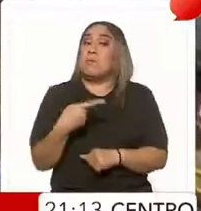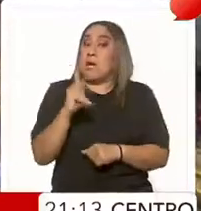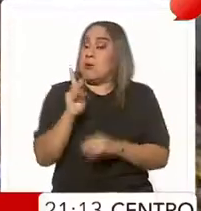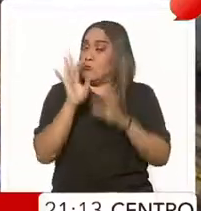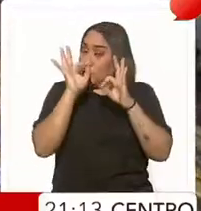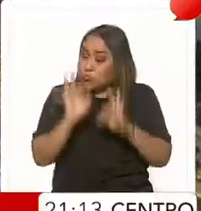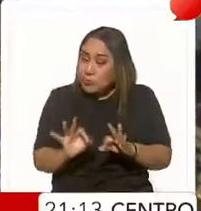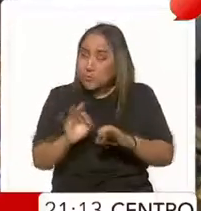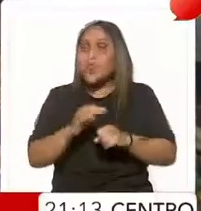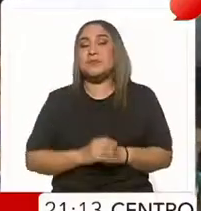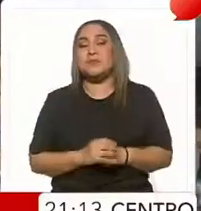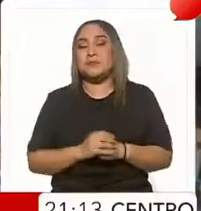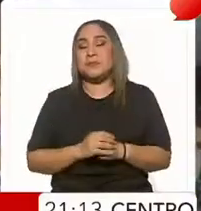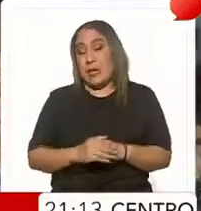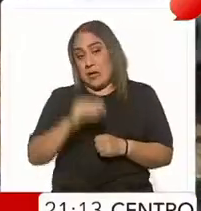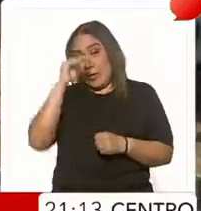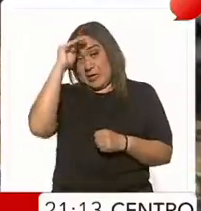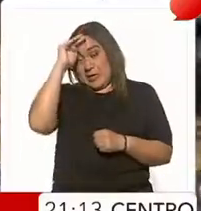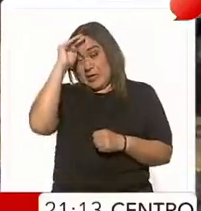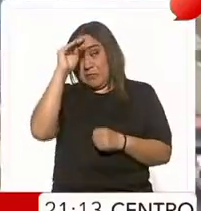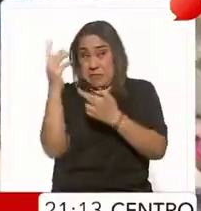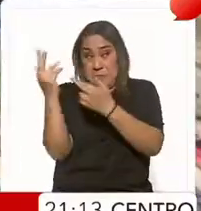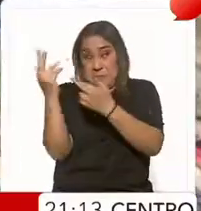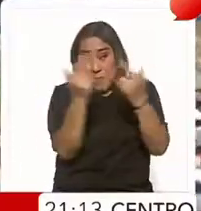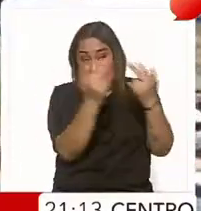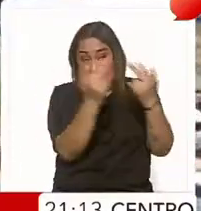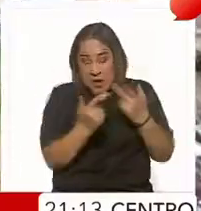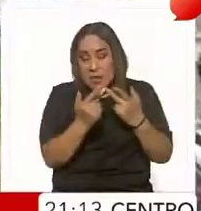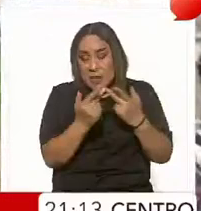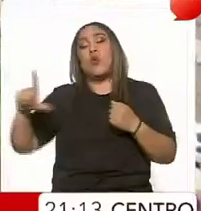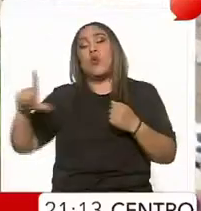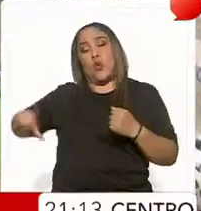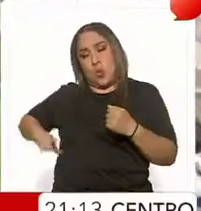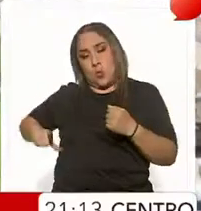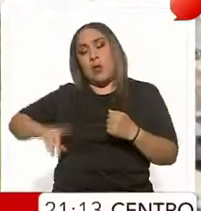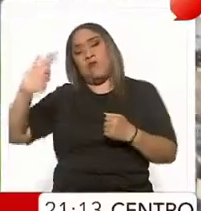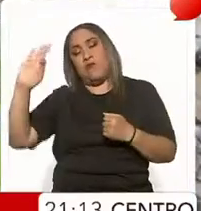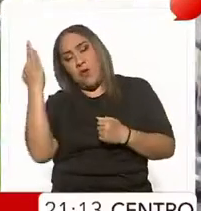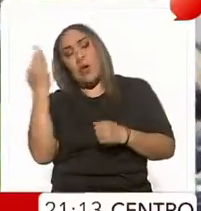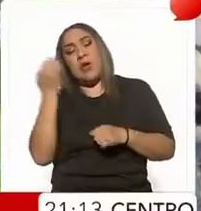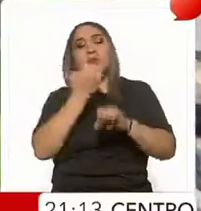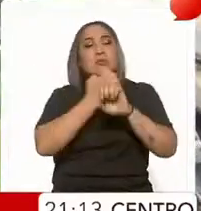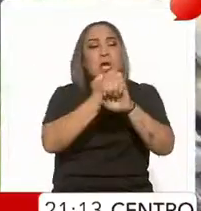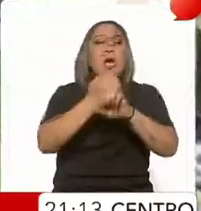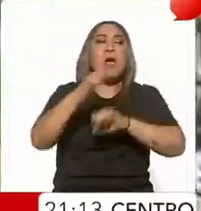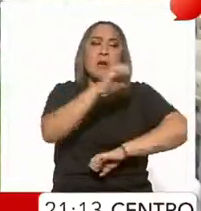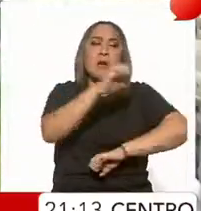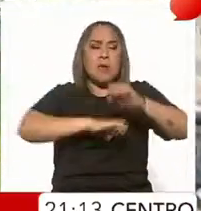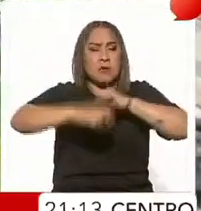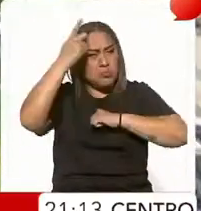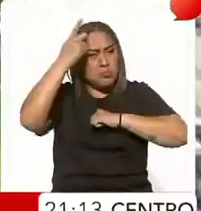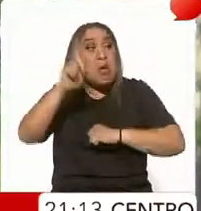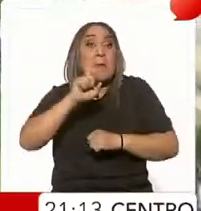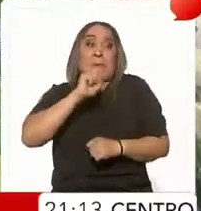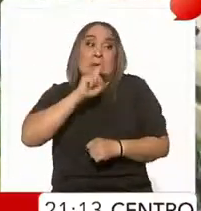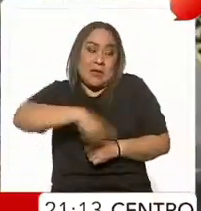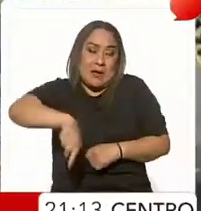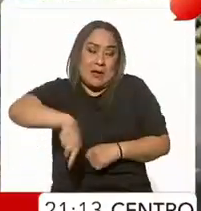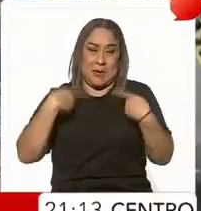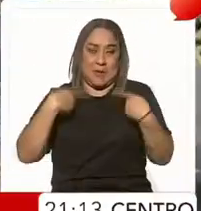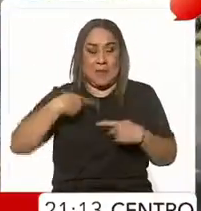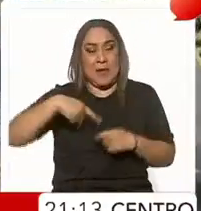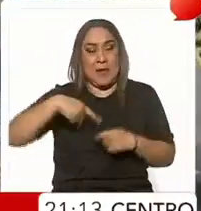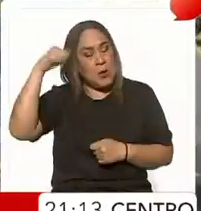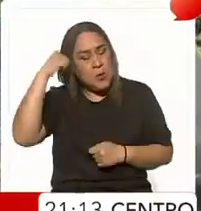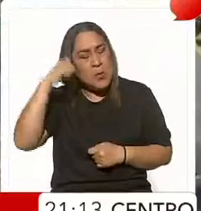desde el primer día, cuando todo estaba aún en ruinas, los gobiernos federal, estatal, empresarios y los propios acapulqueños